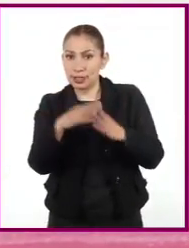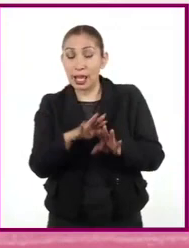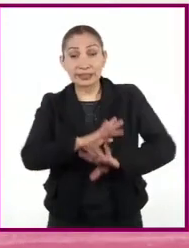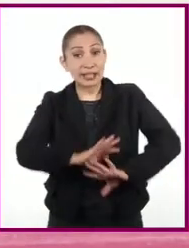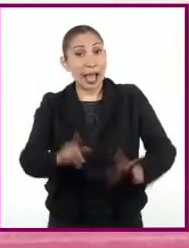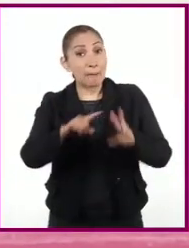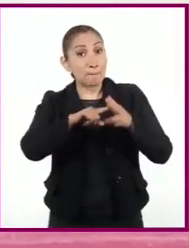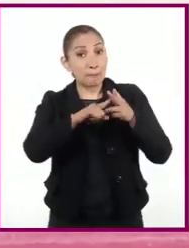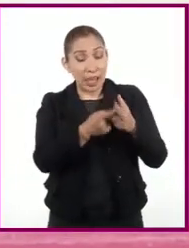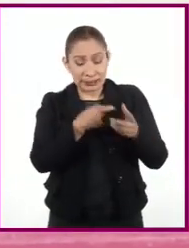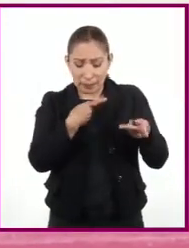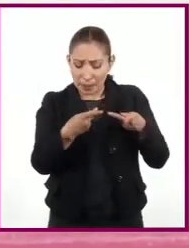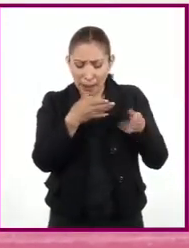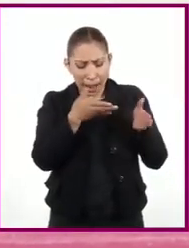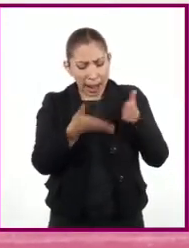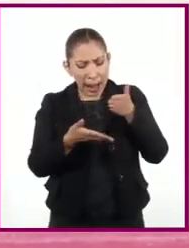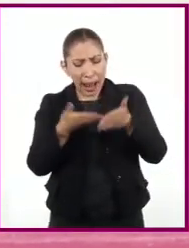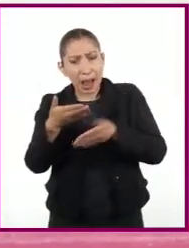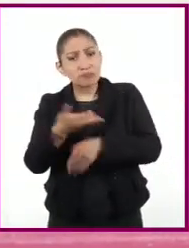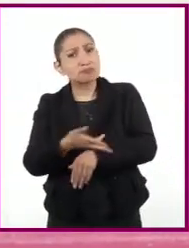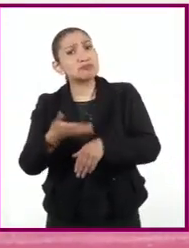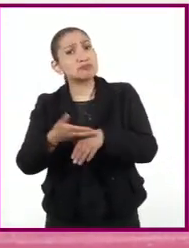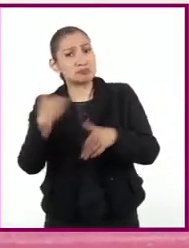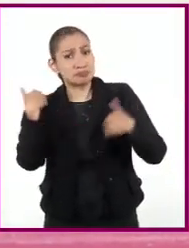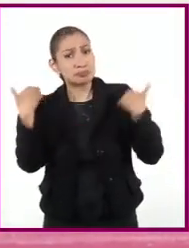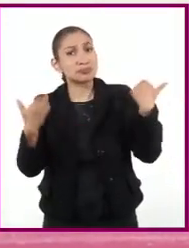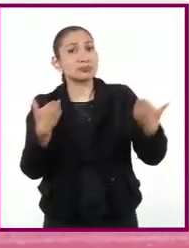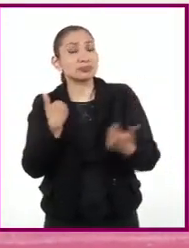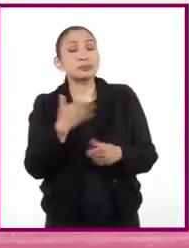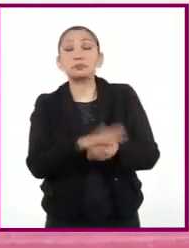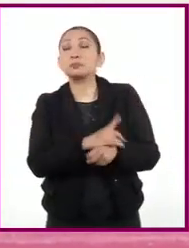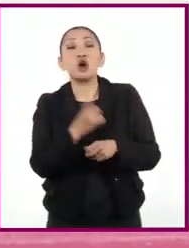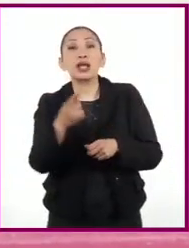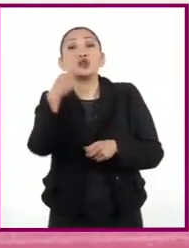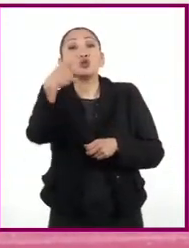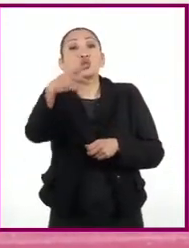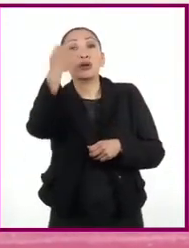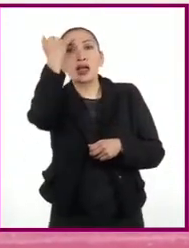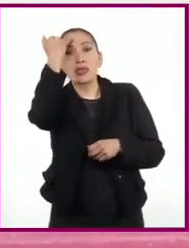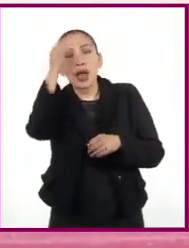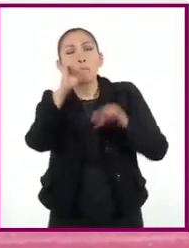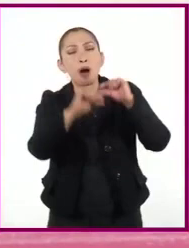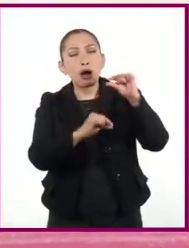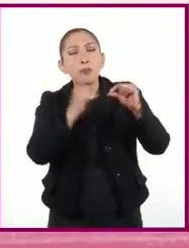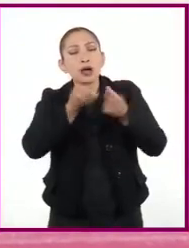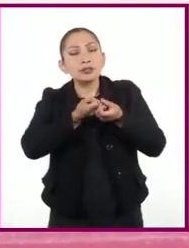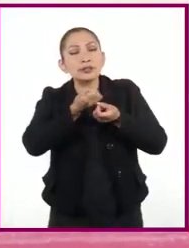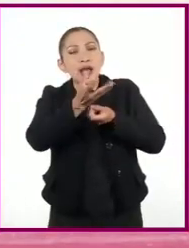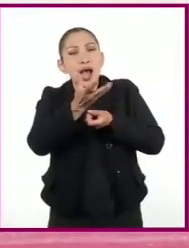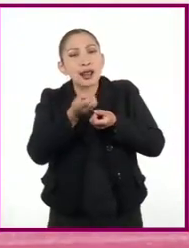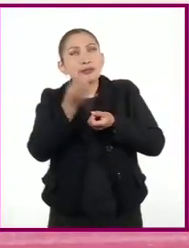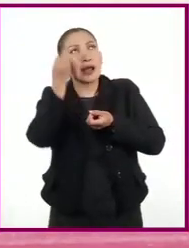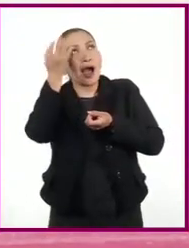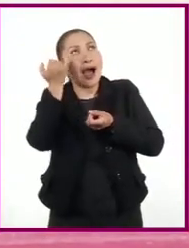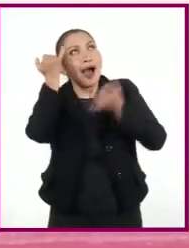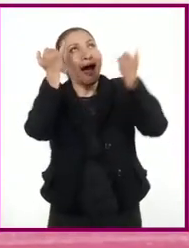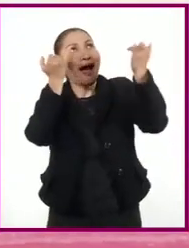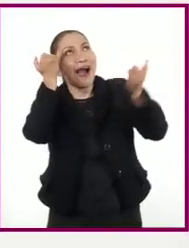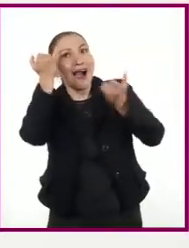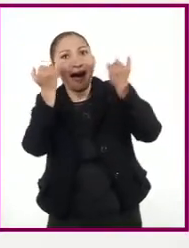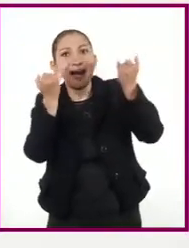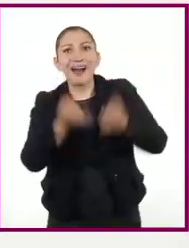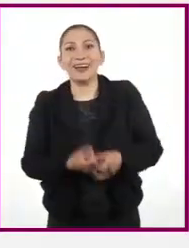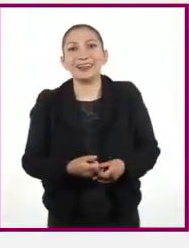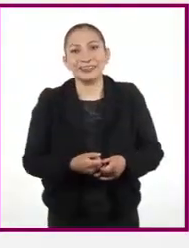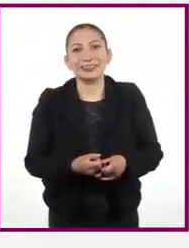vez que empiecen, el proceso les resultará muy divertido, porque sus ideas irán fluyendo como si fueran olas en el mar.